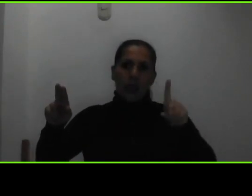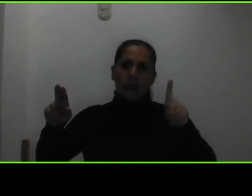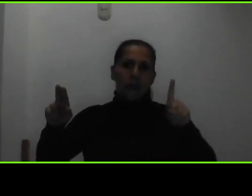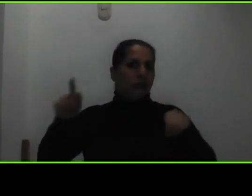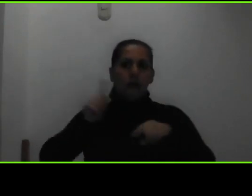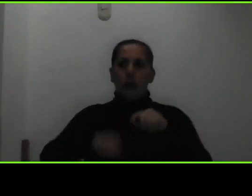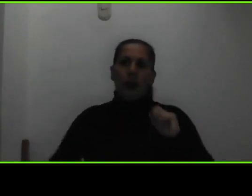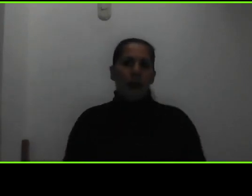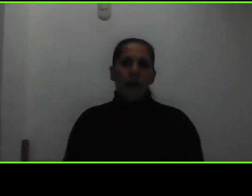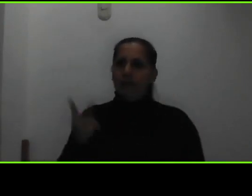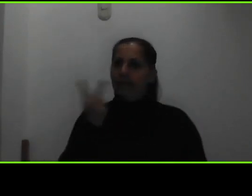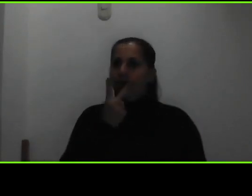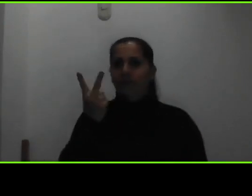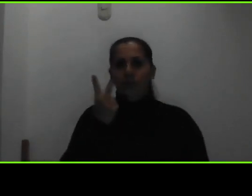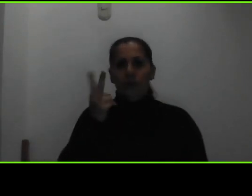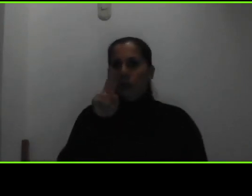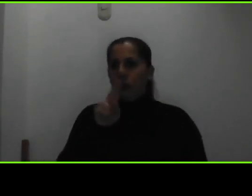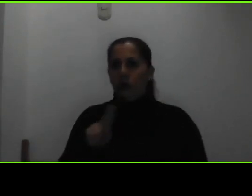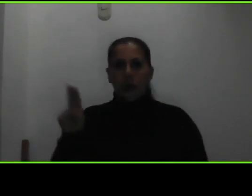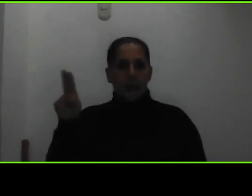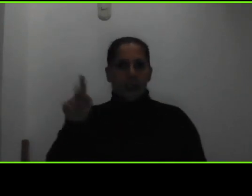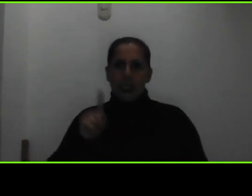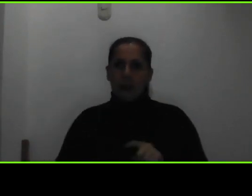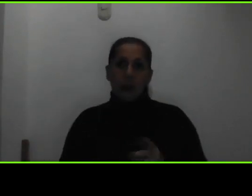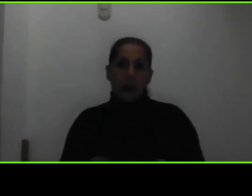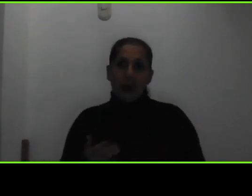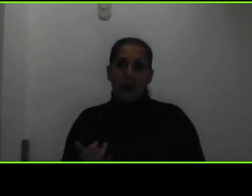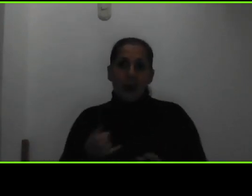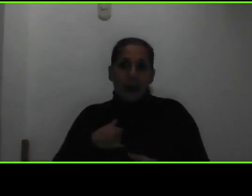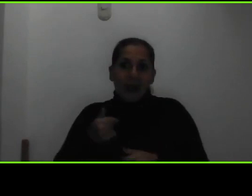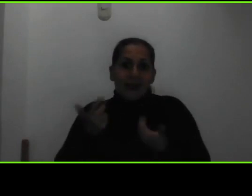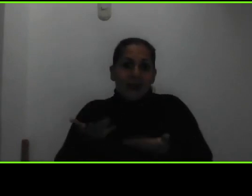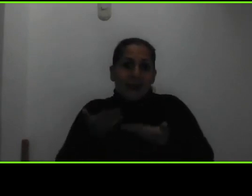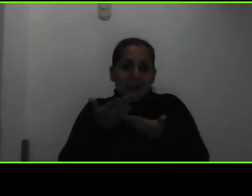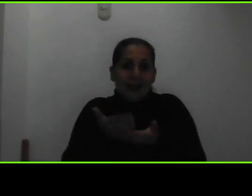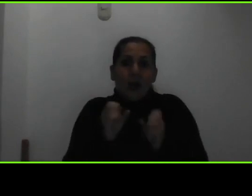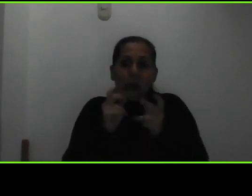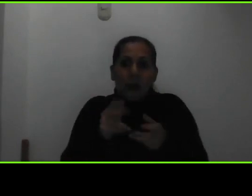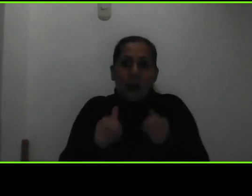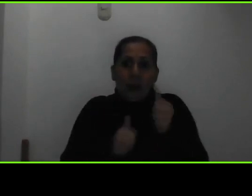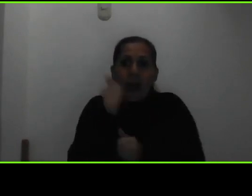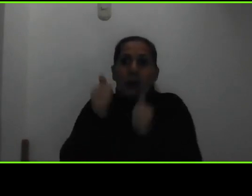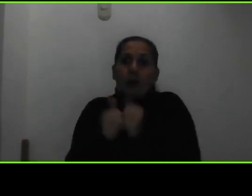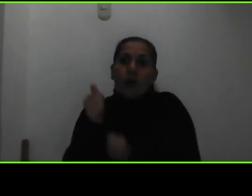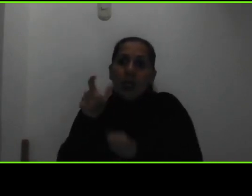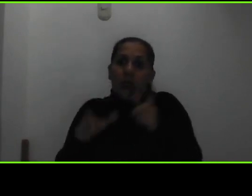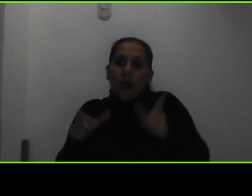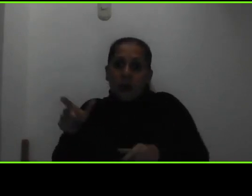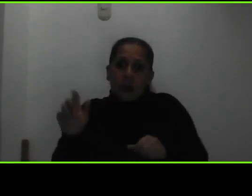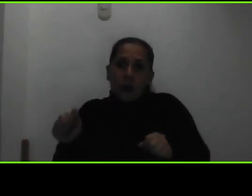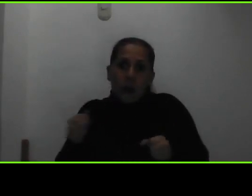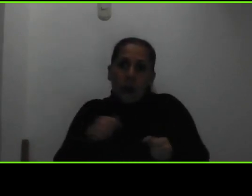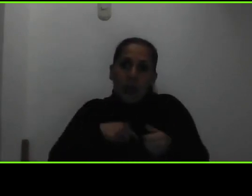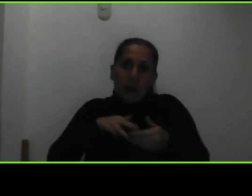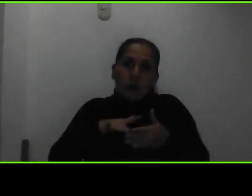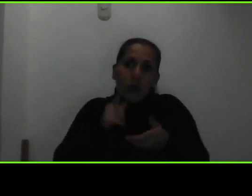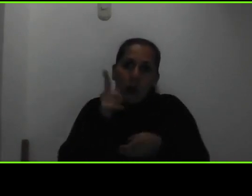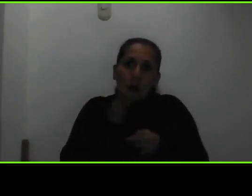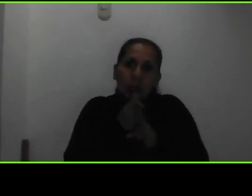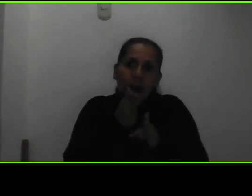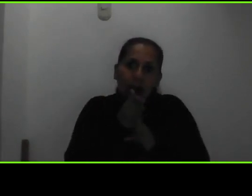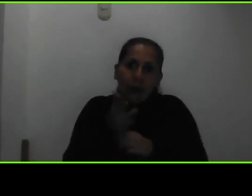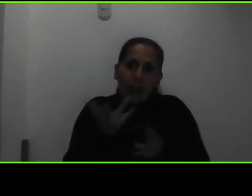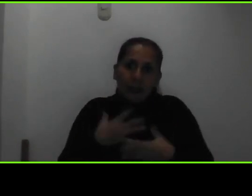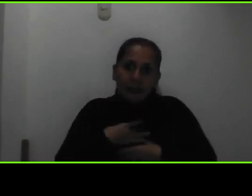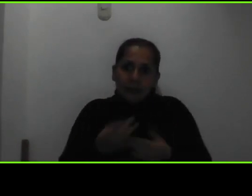porque es brindarle la oportunidad a la mayor cantidad de personas para que estudien una carrera de su